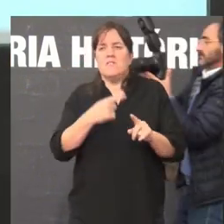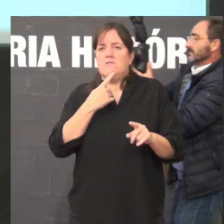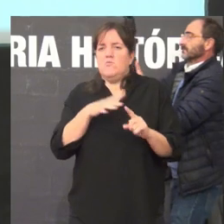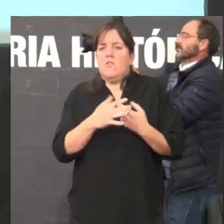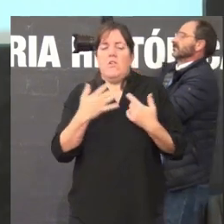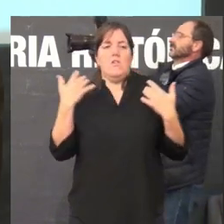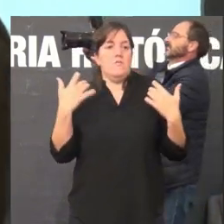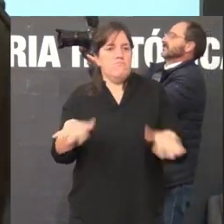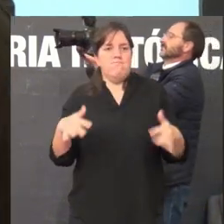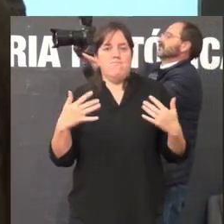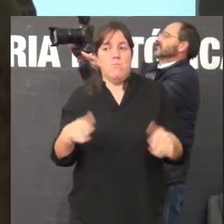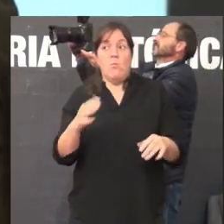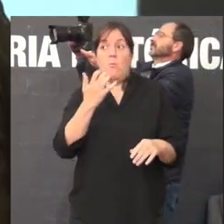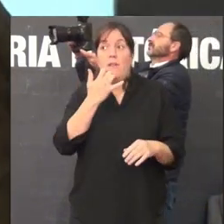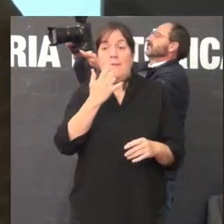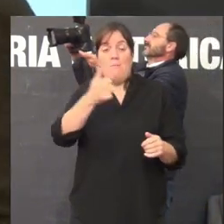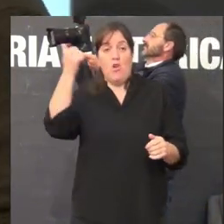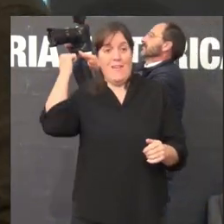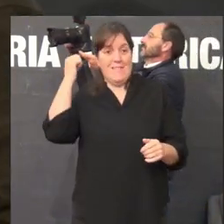esta, por exemplo,